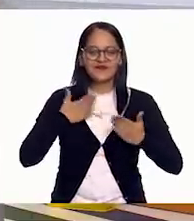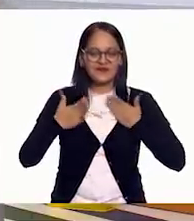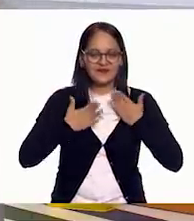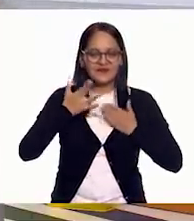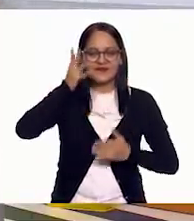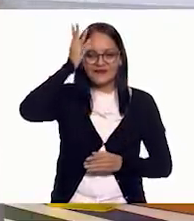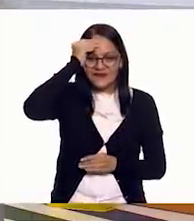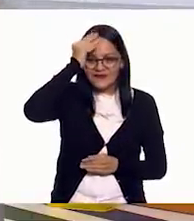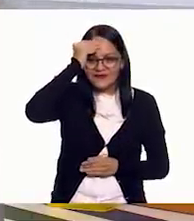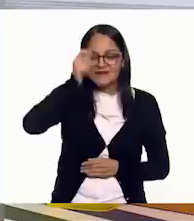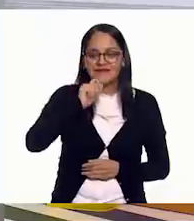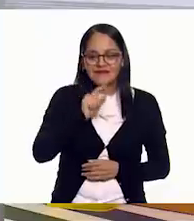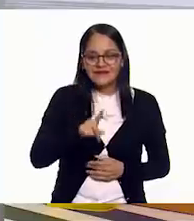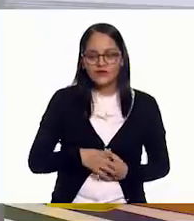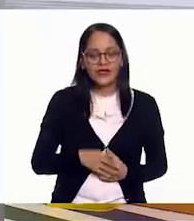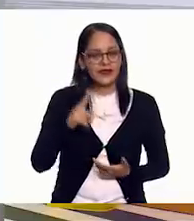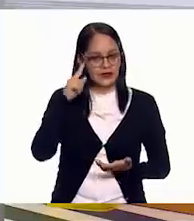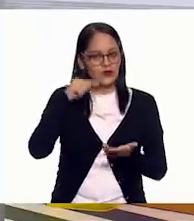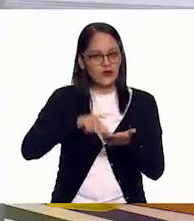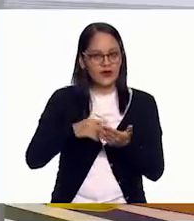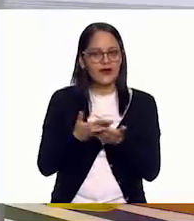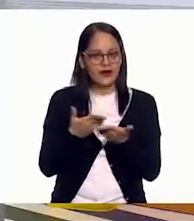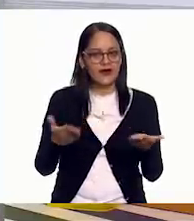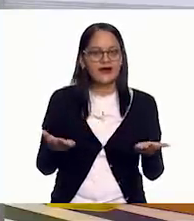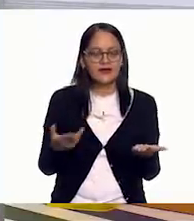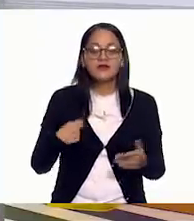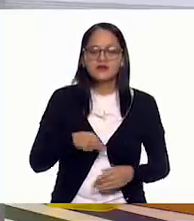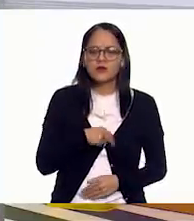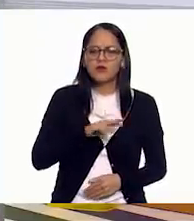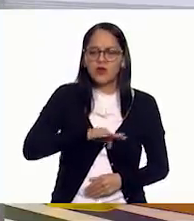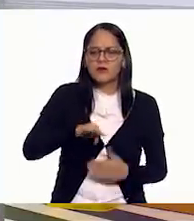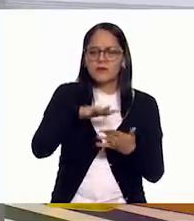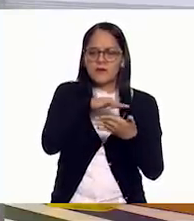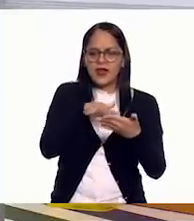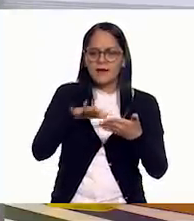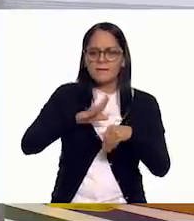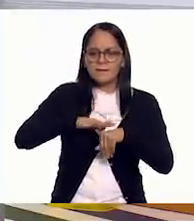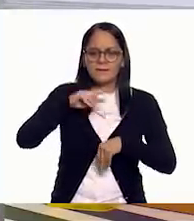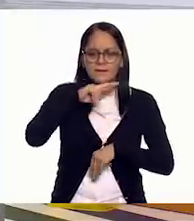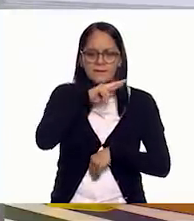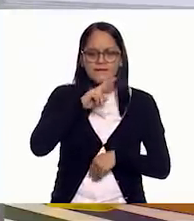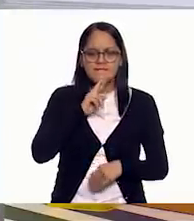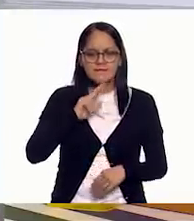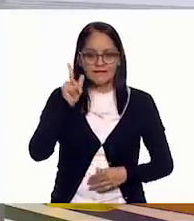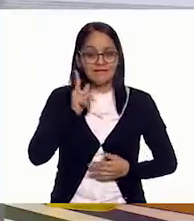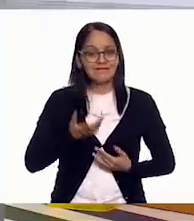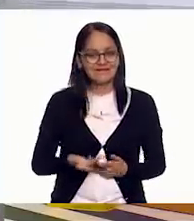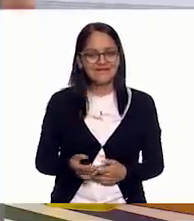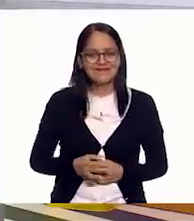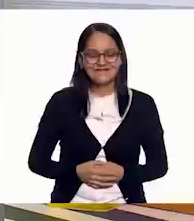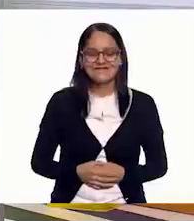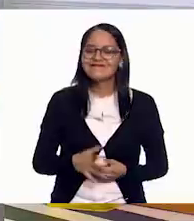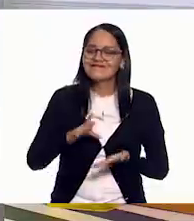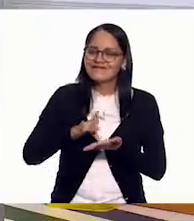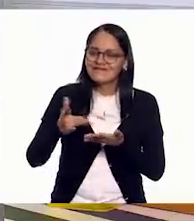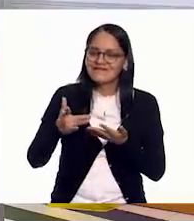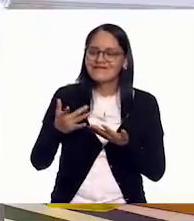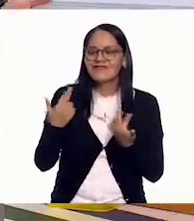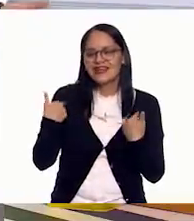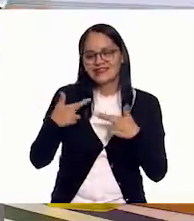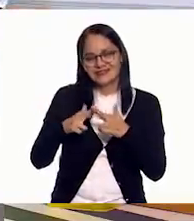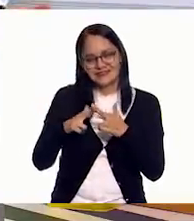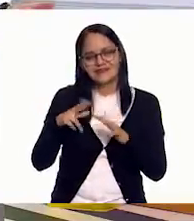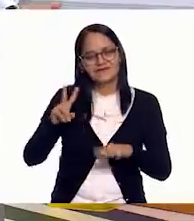aprendimos y creo que ahora podremos leer mucho más rápido y mejor, ¿verdad? Así es. Maestra Gaby, pues